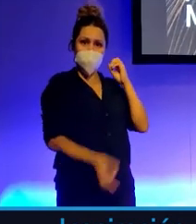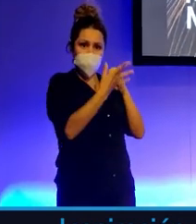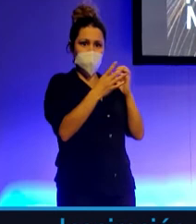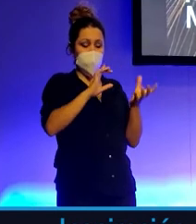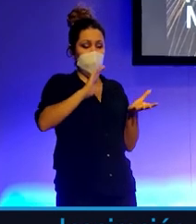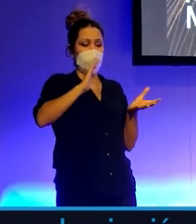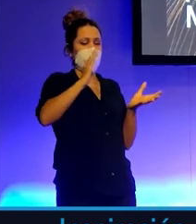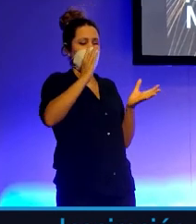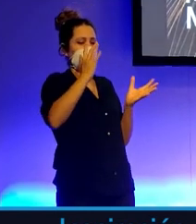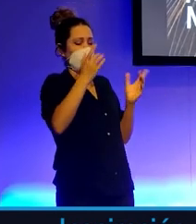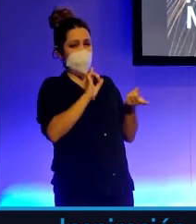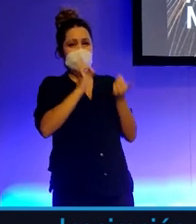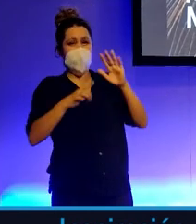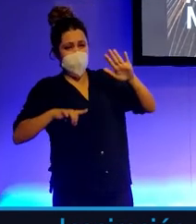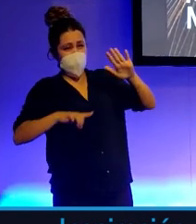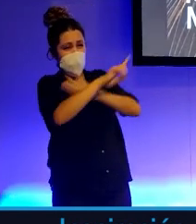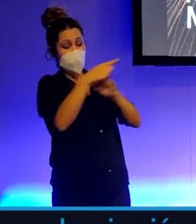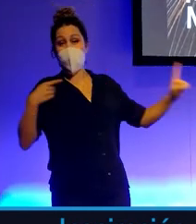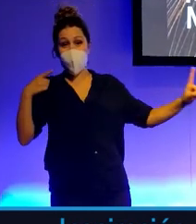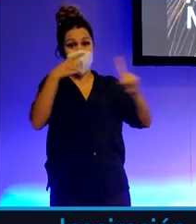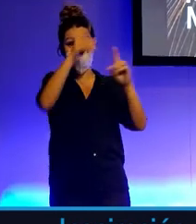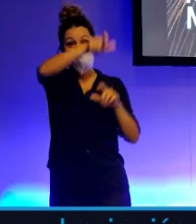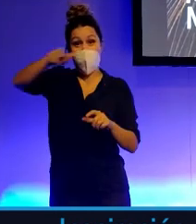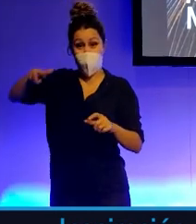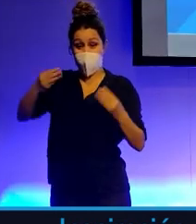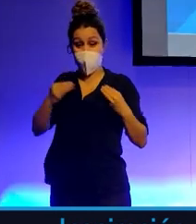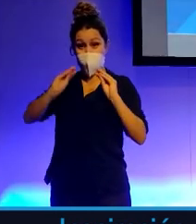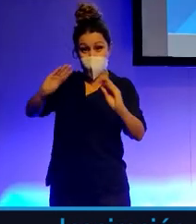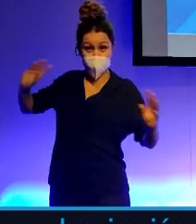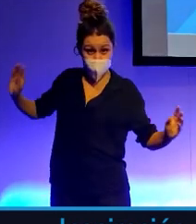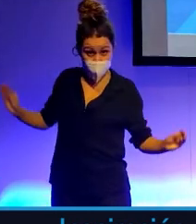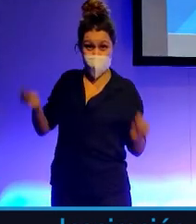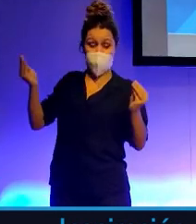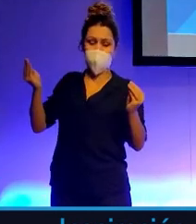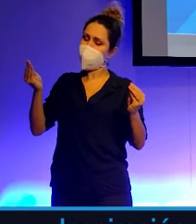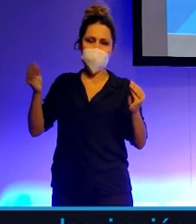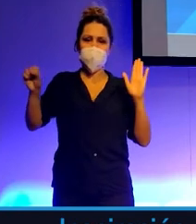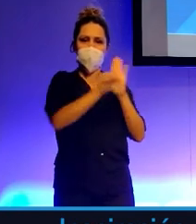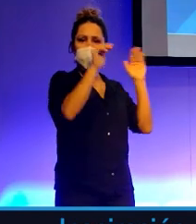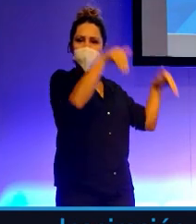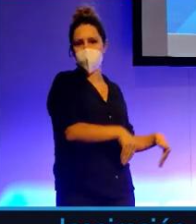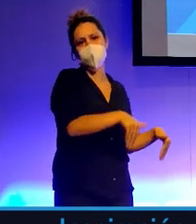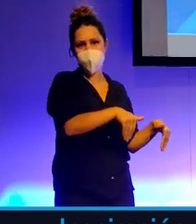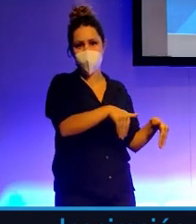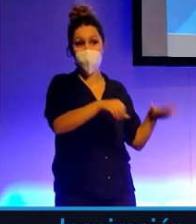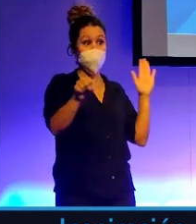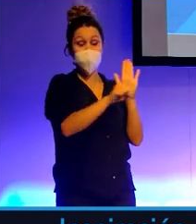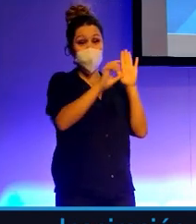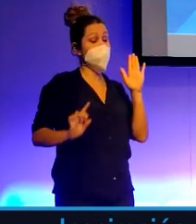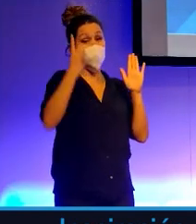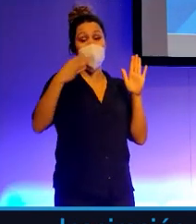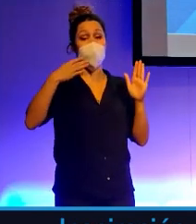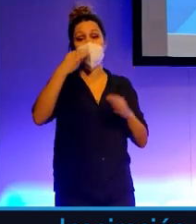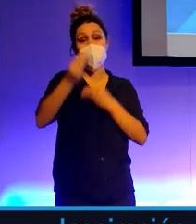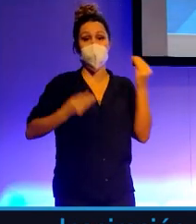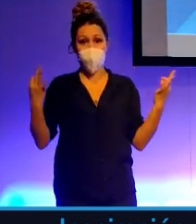con la vocación de mejorar nuestra vida, es una marca que está destinada a fracasar. ¿Qué tienen que hacer las marcas? Número uno, en un